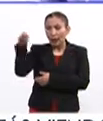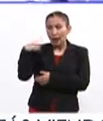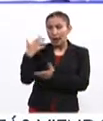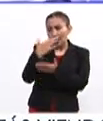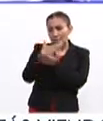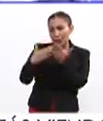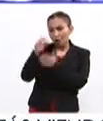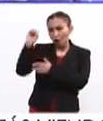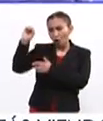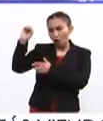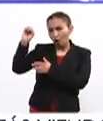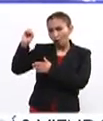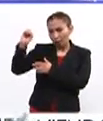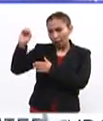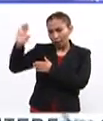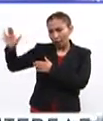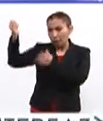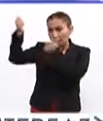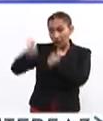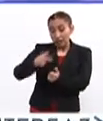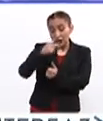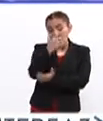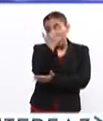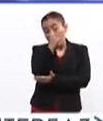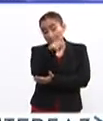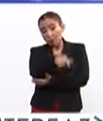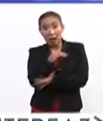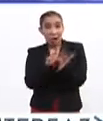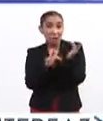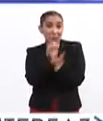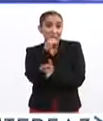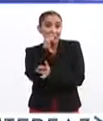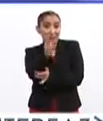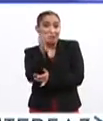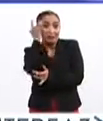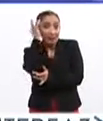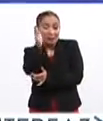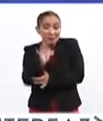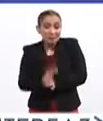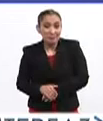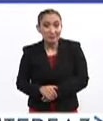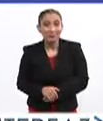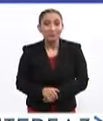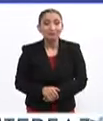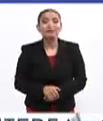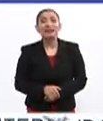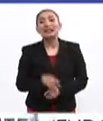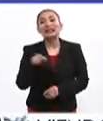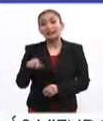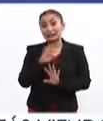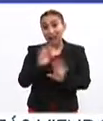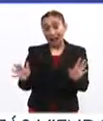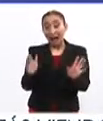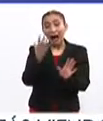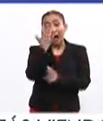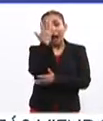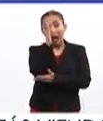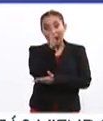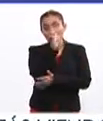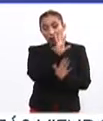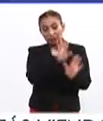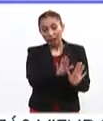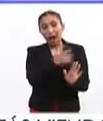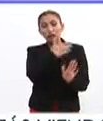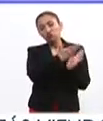ahí de Medio Oriente, que trajeron. además, es el árbol de Jesús, dicen, el árbol santo. Y, bueno, una vez que ya el árbol ya